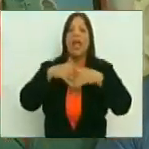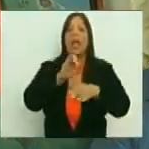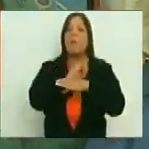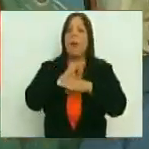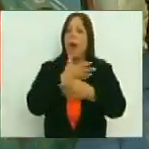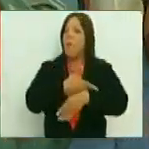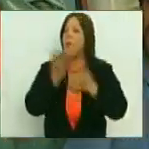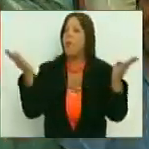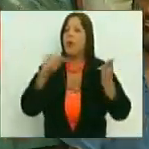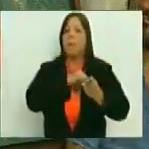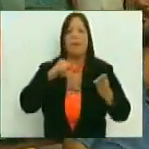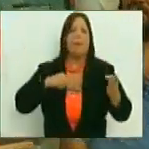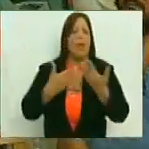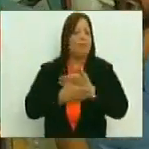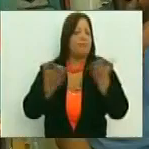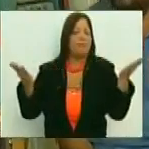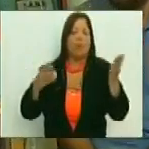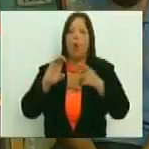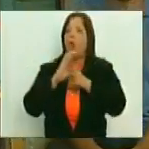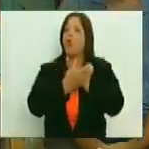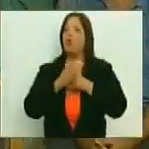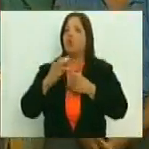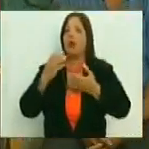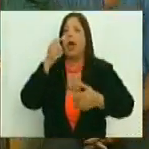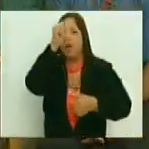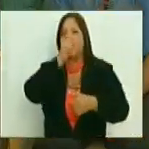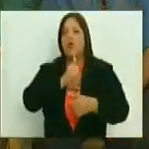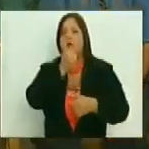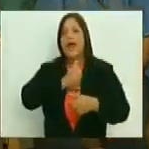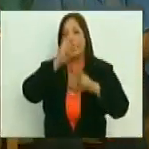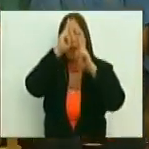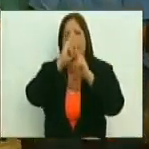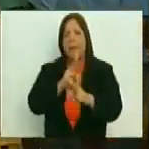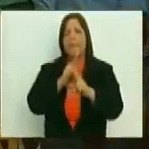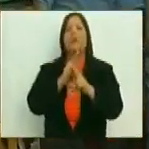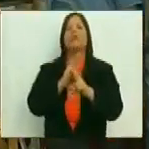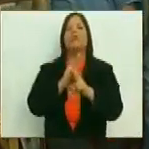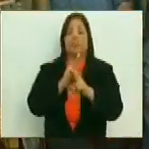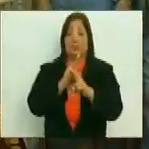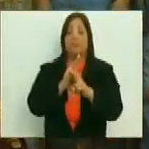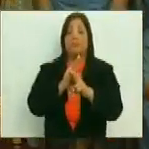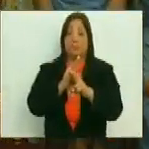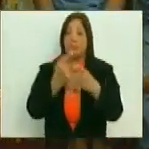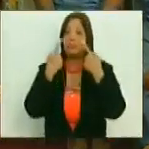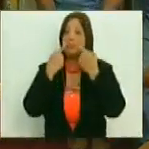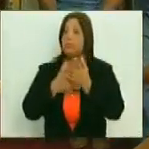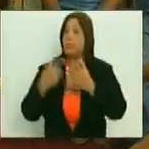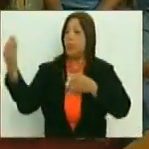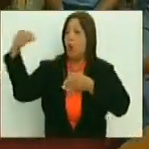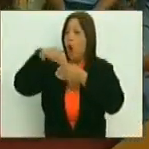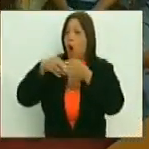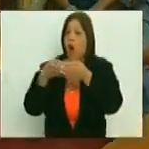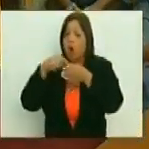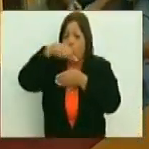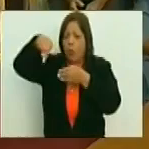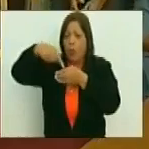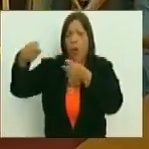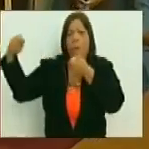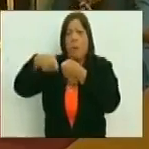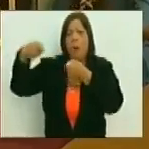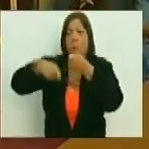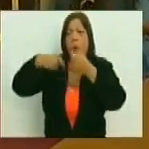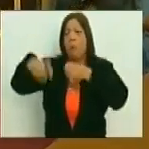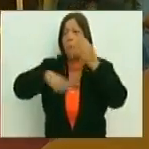públicas como privadas. La cultura de la tolerancia y el respeto, que no nos podemos permitir que un grupo minoritario